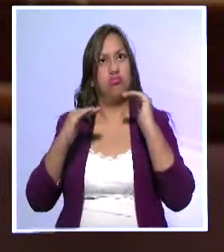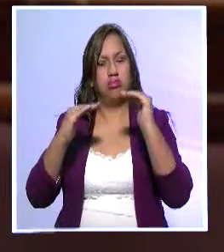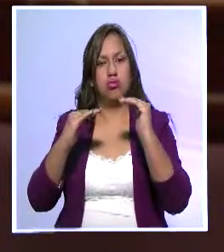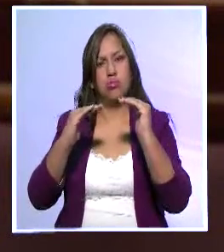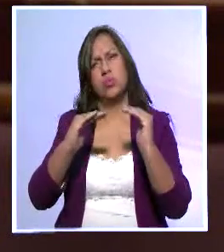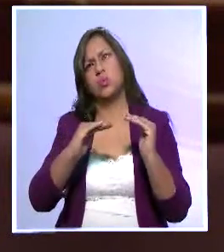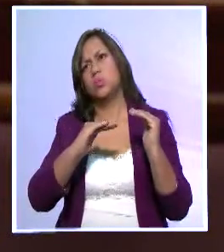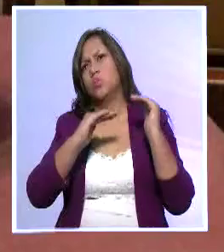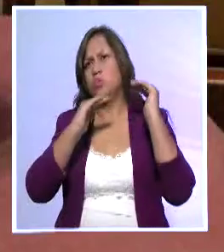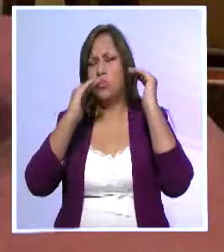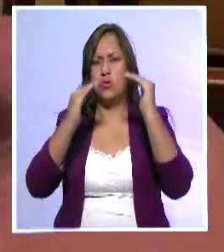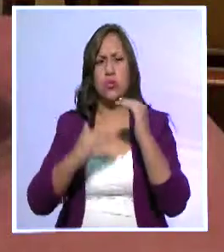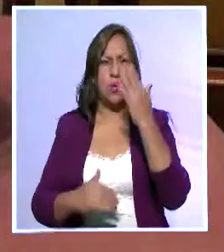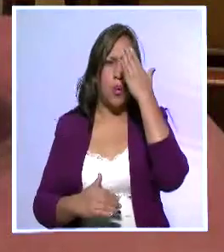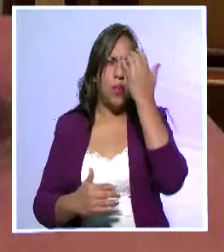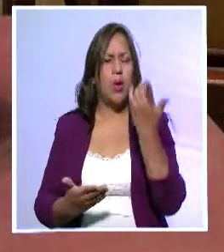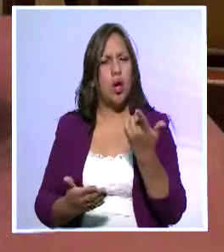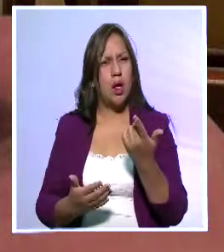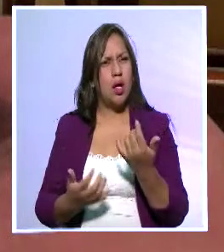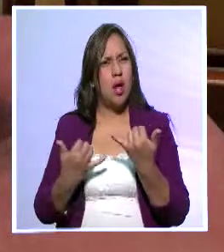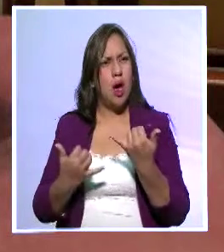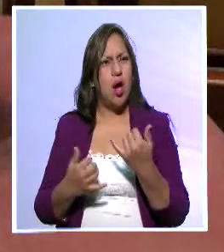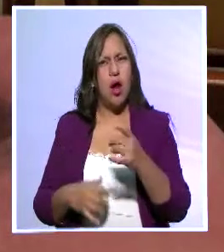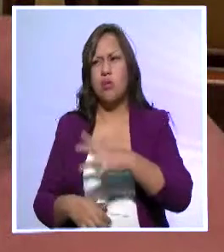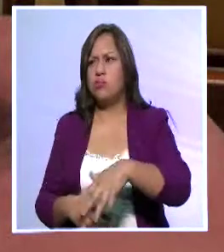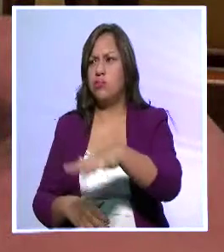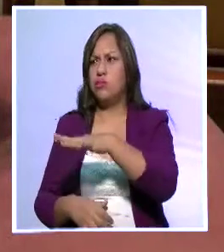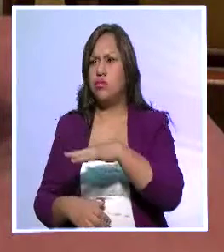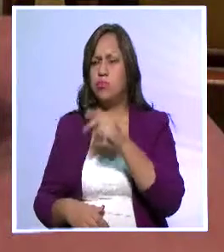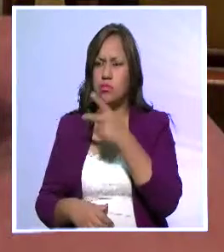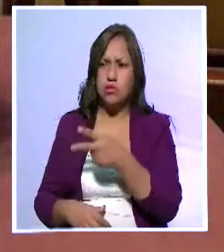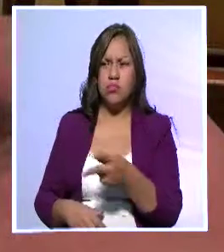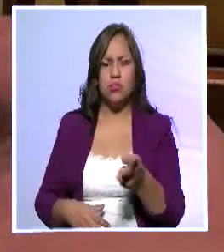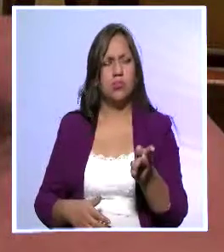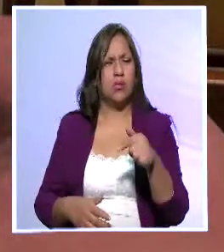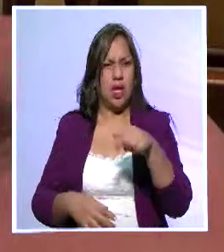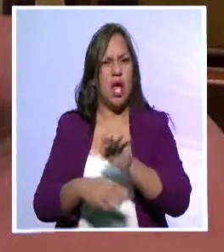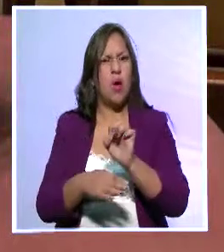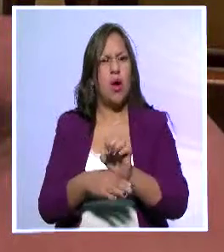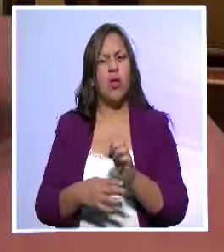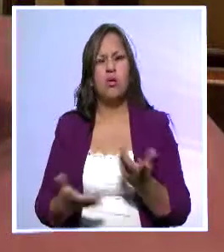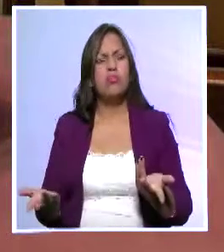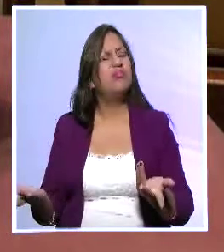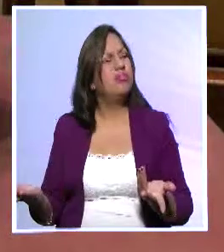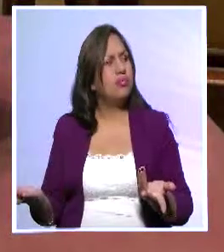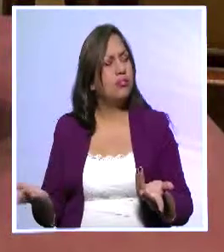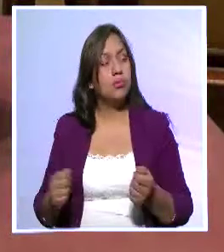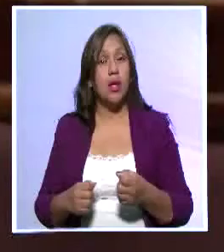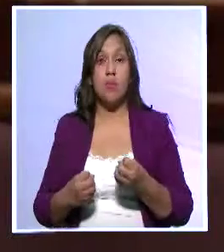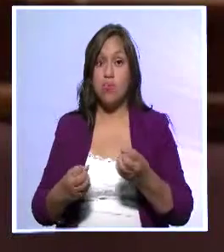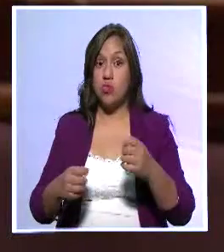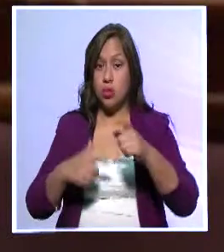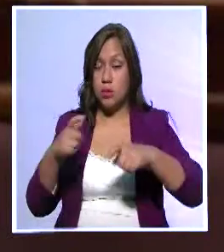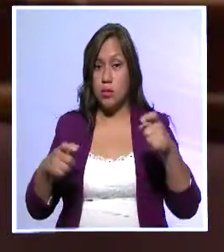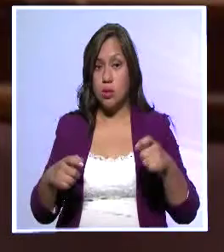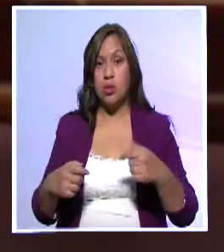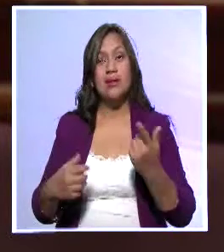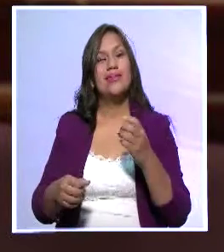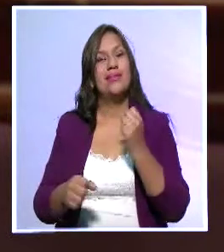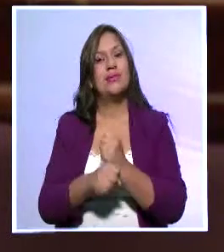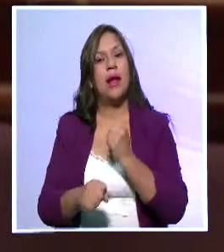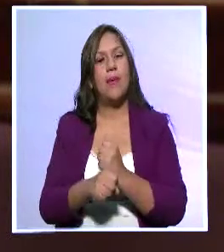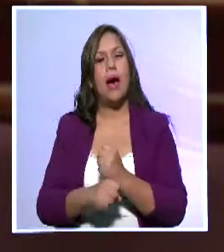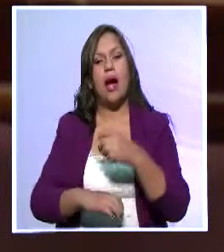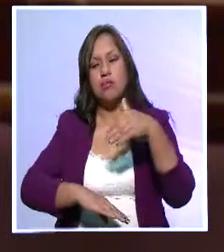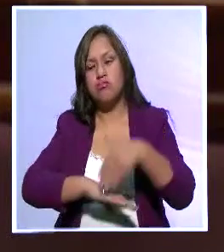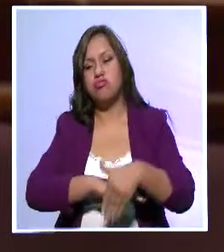posgrado. ¿Por qué decimos todo esto? ¿Cuál es la realidad que se evidencia en este sentido en nuestro país? Que la mayoría de personas que trabajan en los archivos no tienen